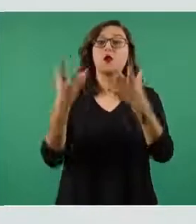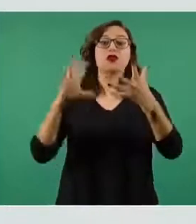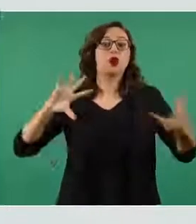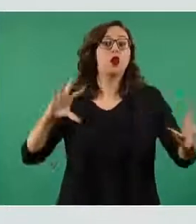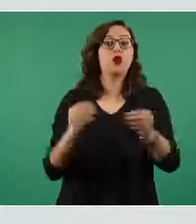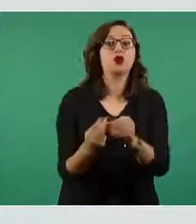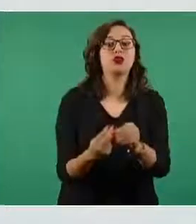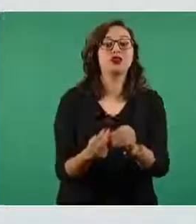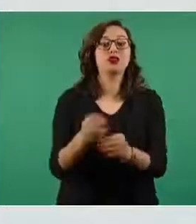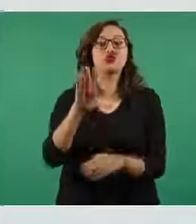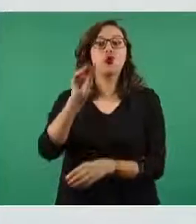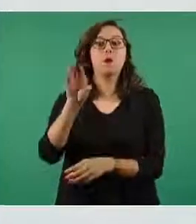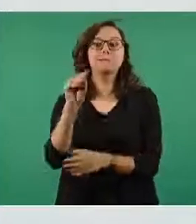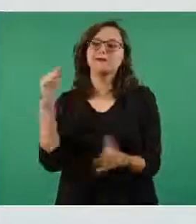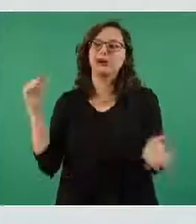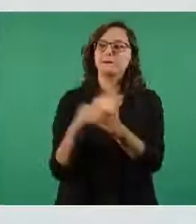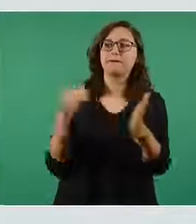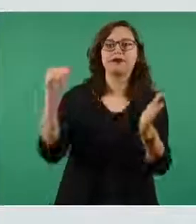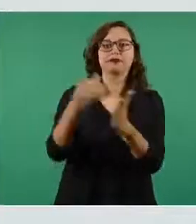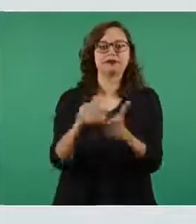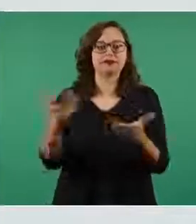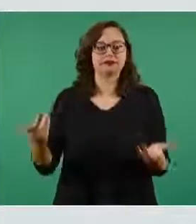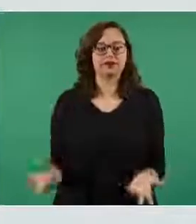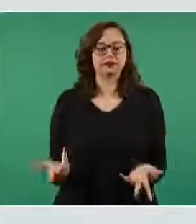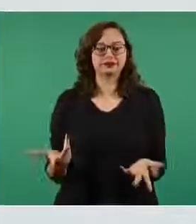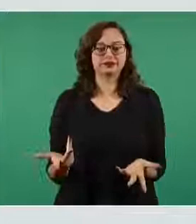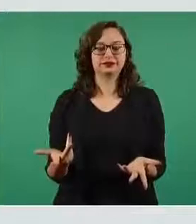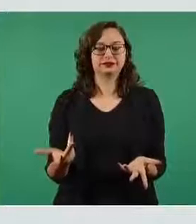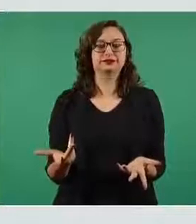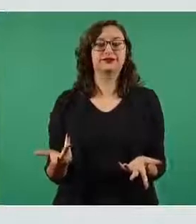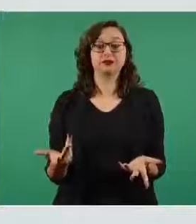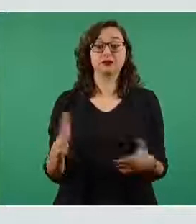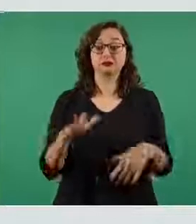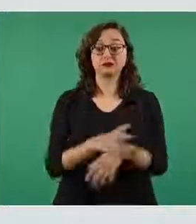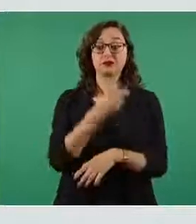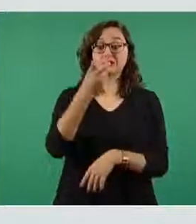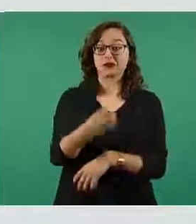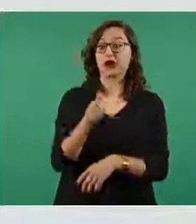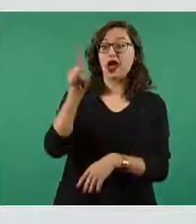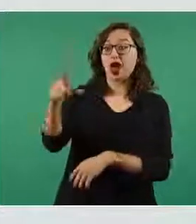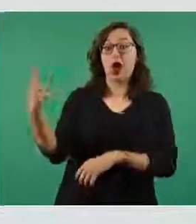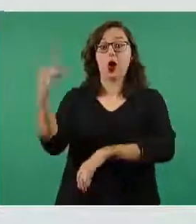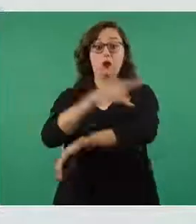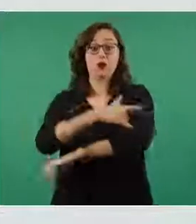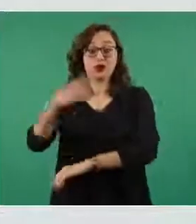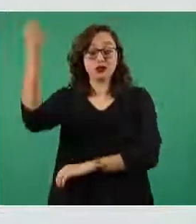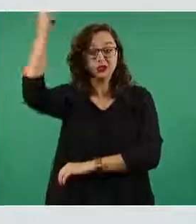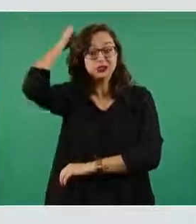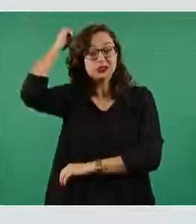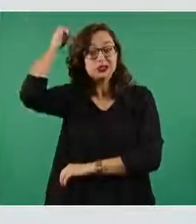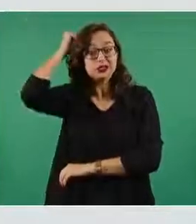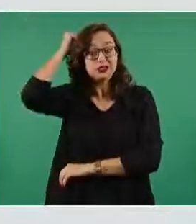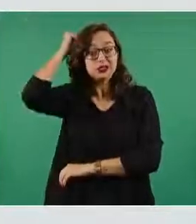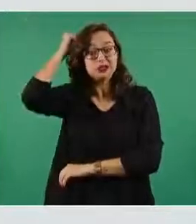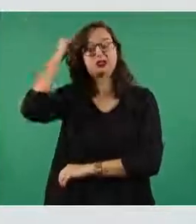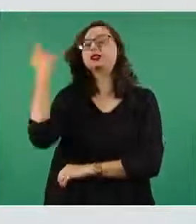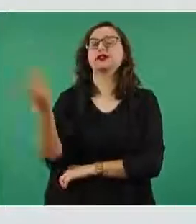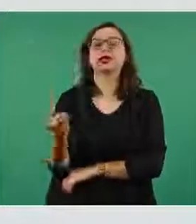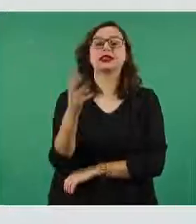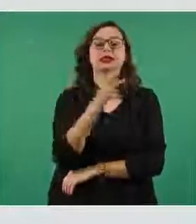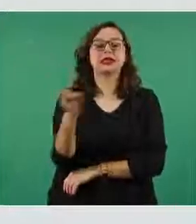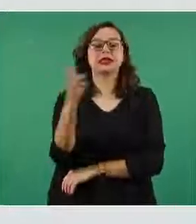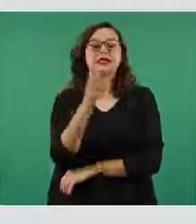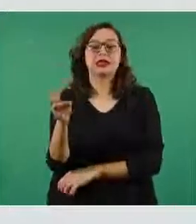tres veces más por eso el aeropuerto de Texcoco estamos hablando de la estimación 300